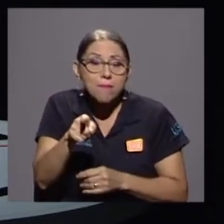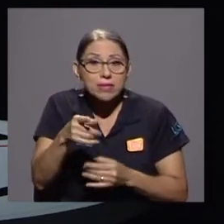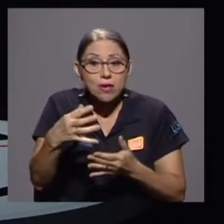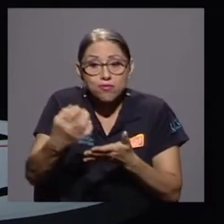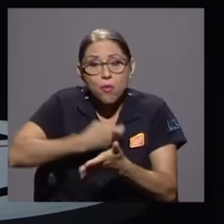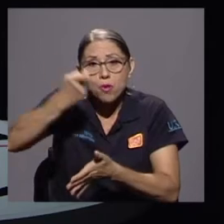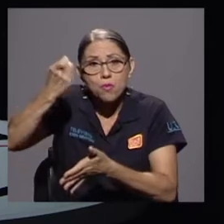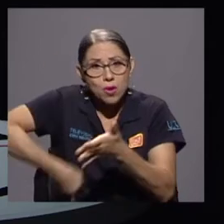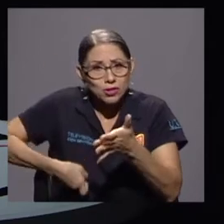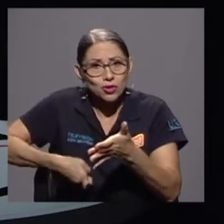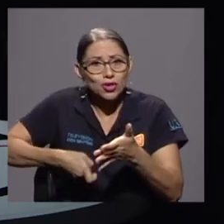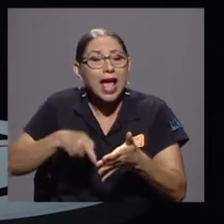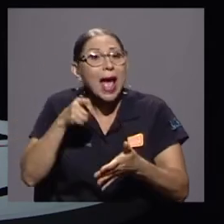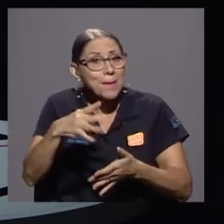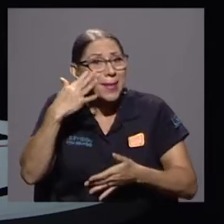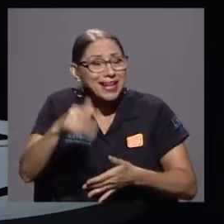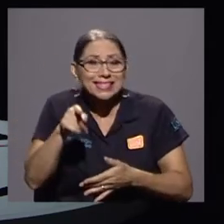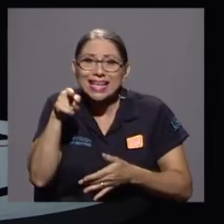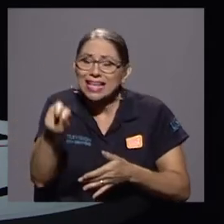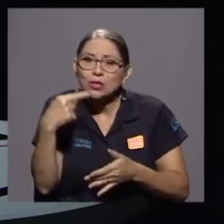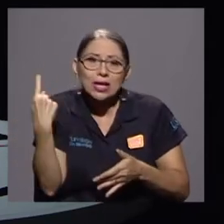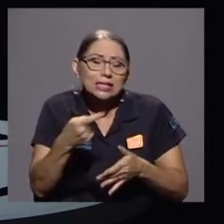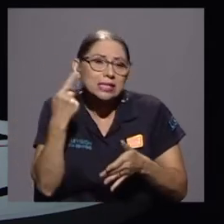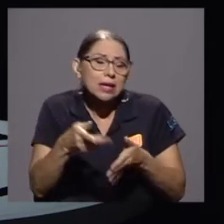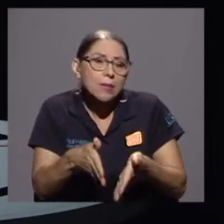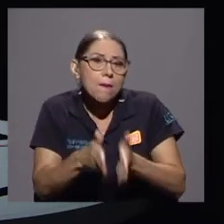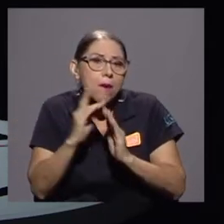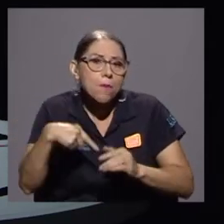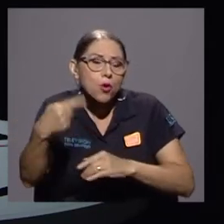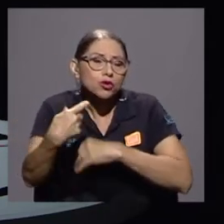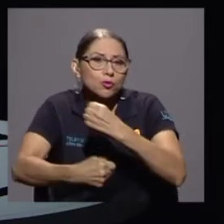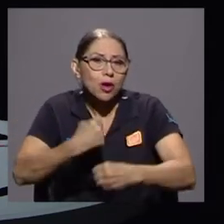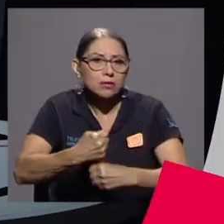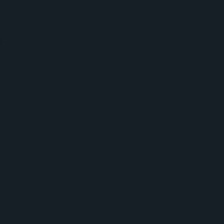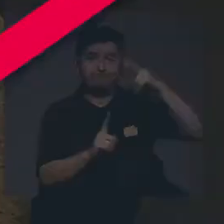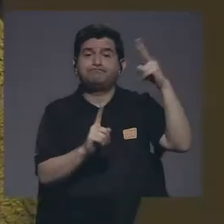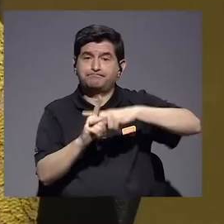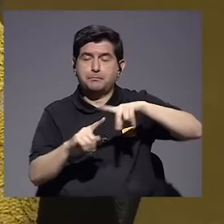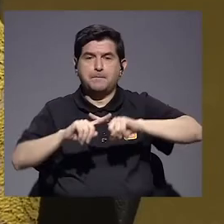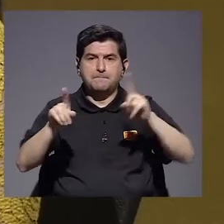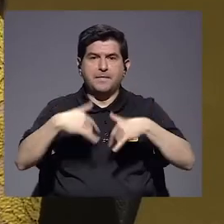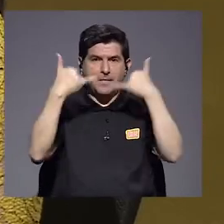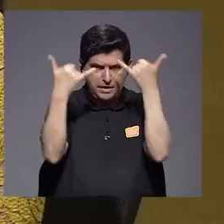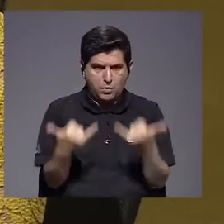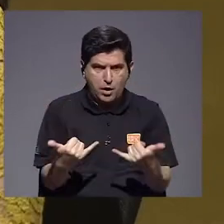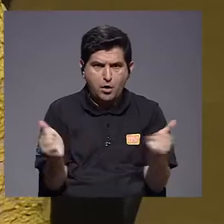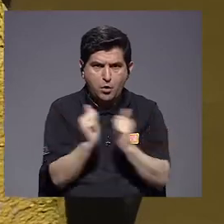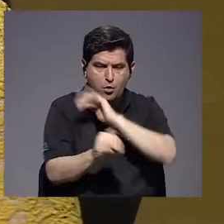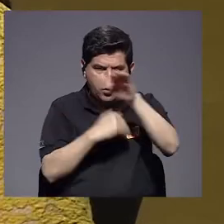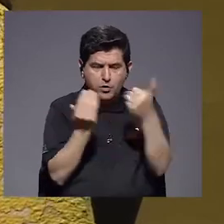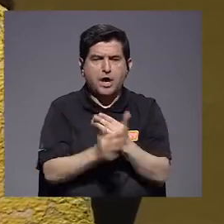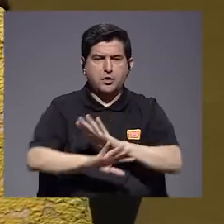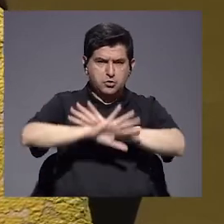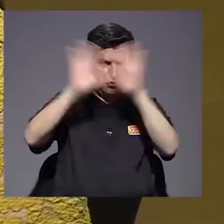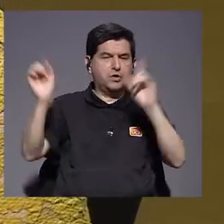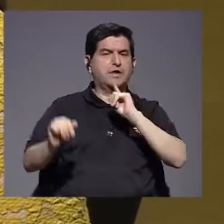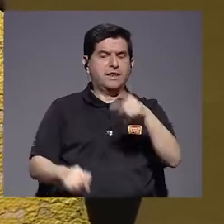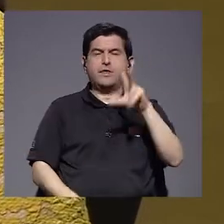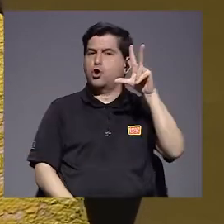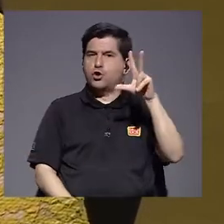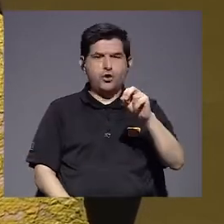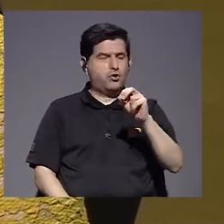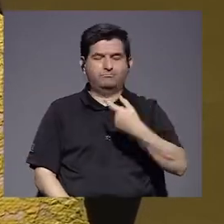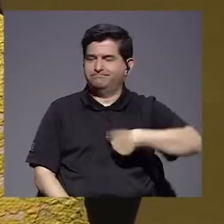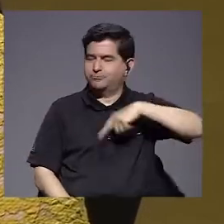sido de la inyección que parece nos recetan para los próximos años. En este momento, con toda transparencia, le puedo decir que no